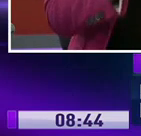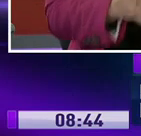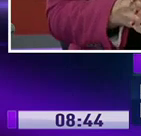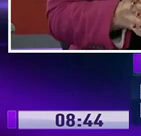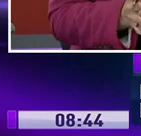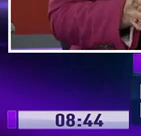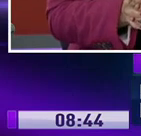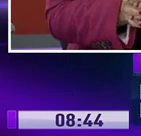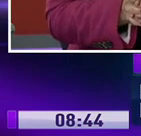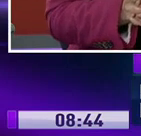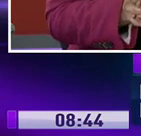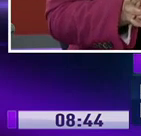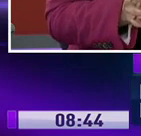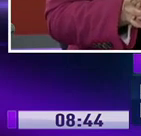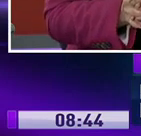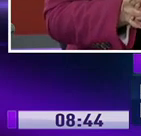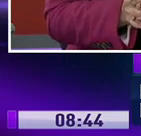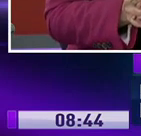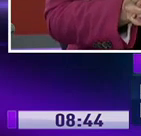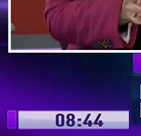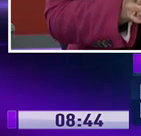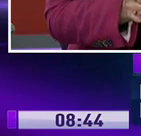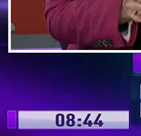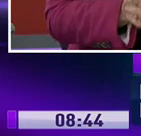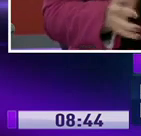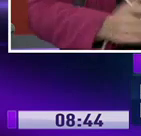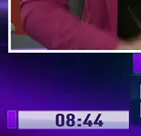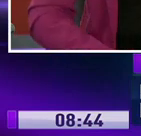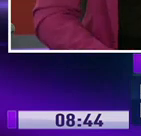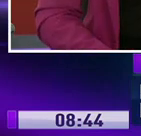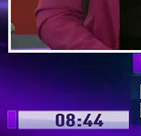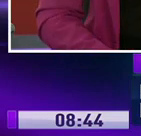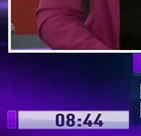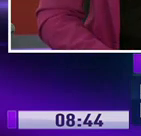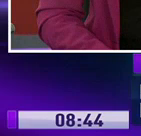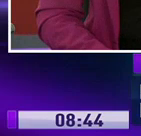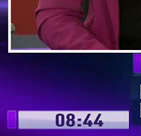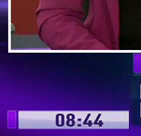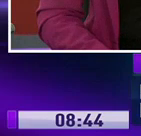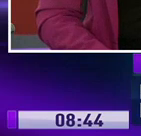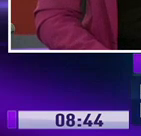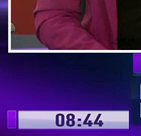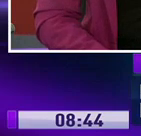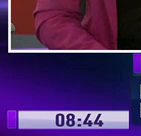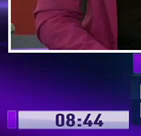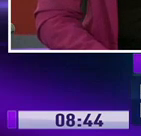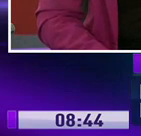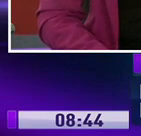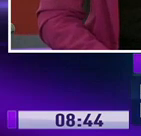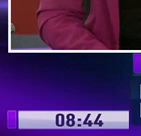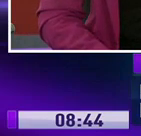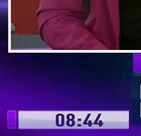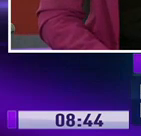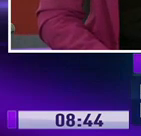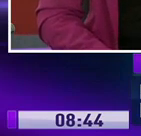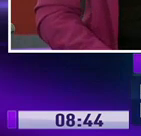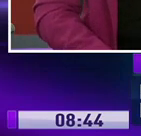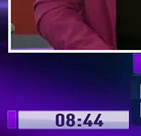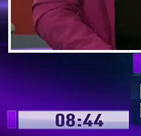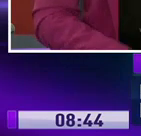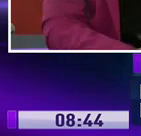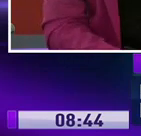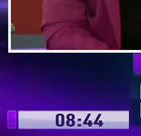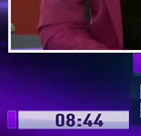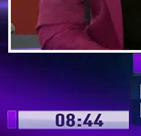colapsando. Ya. Nosotros tenemos ya un plan de contingencia como Coordinación Zonal 9 en el cual